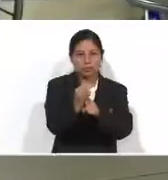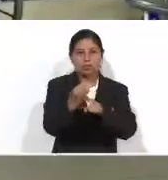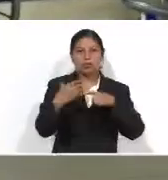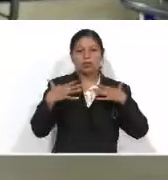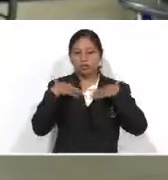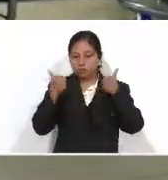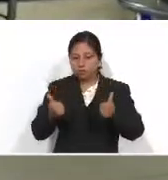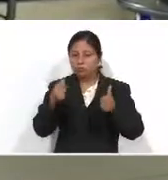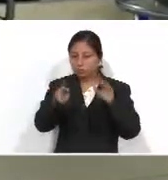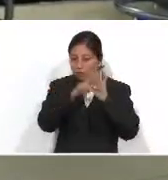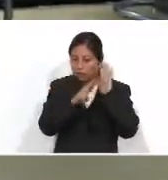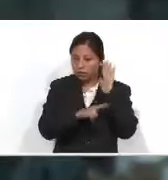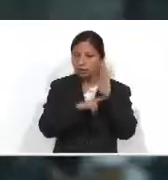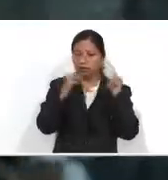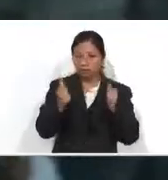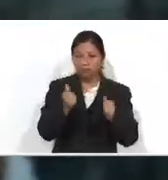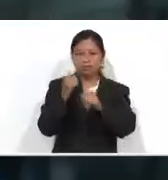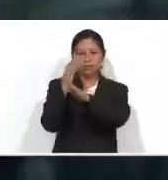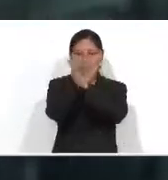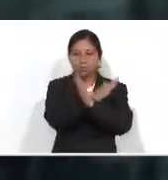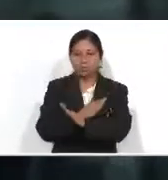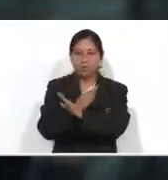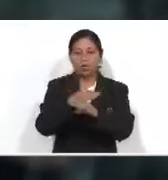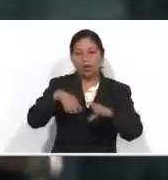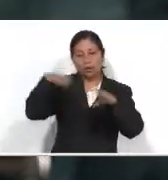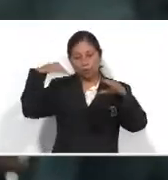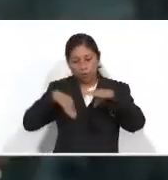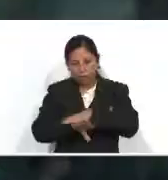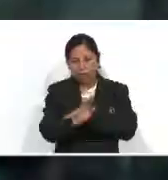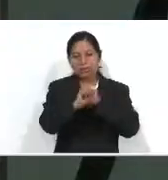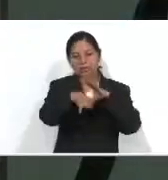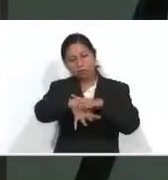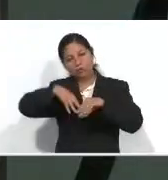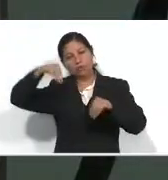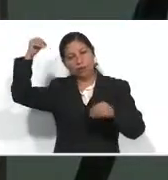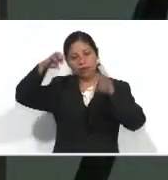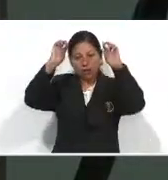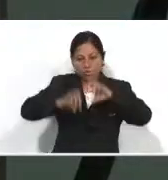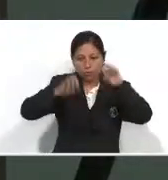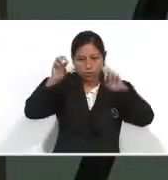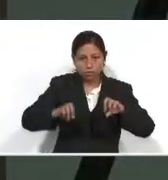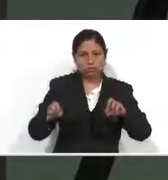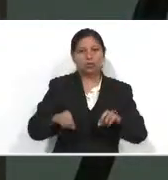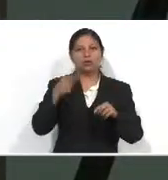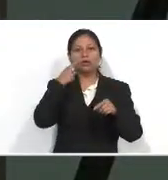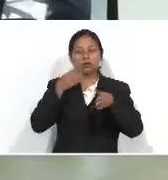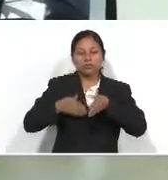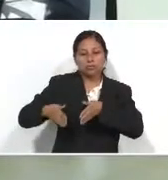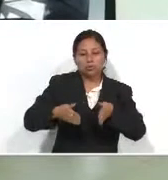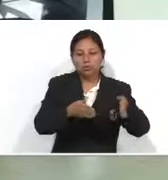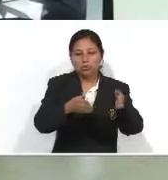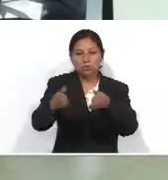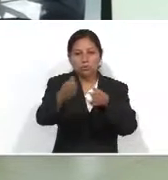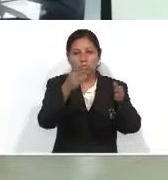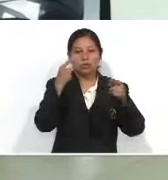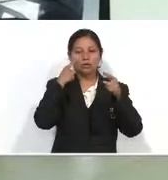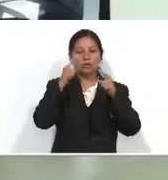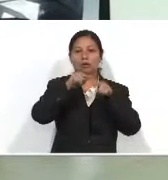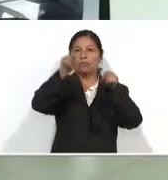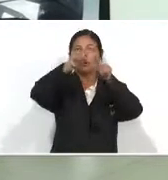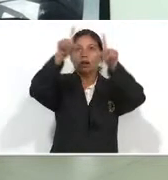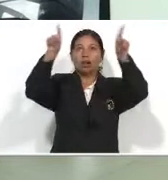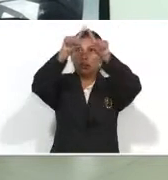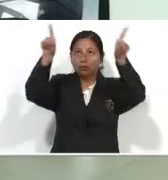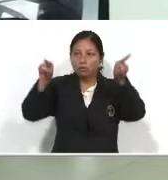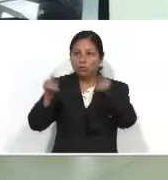sanitarias que tendrán que adoptar las personas que entren o salgan del país o que allí realicen algún tipo de actividad. Durante el recorrido se observó la señalización para